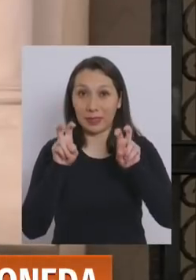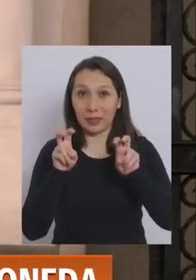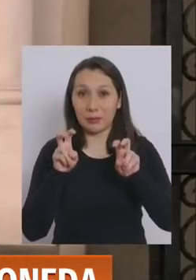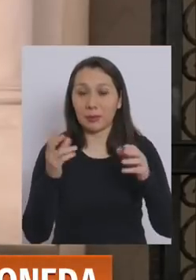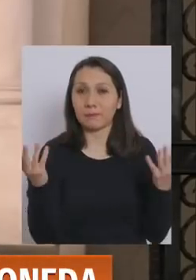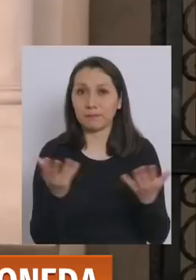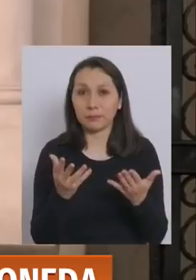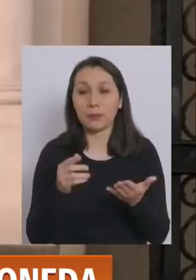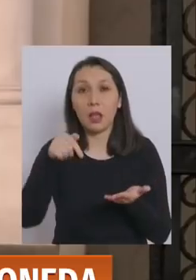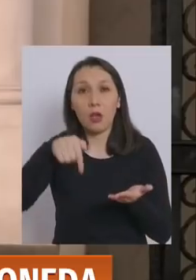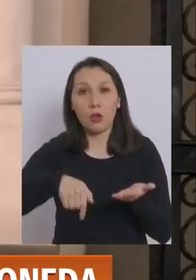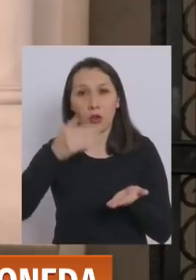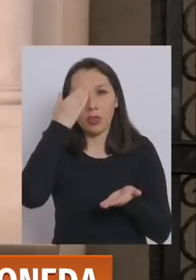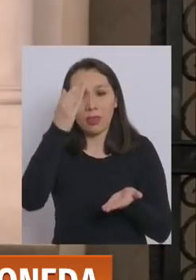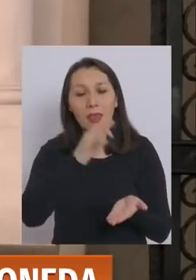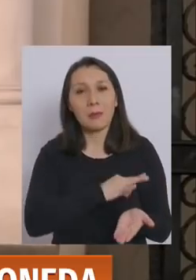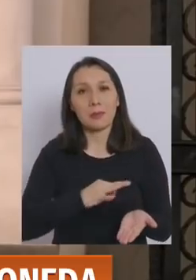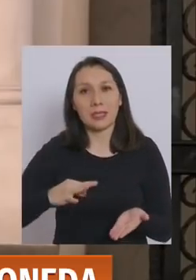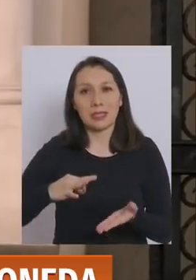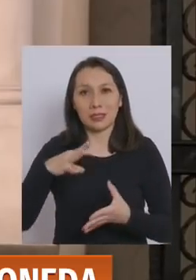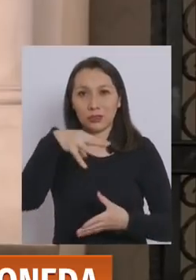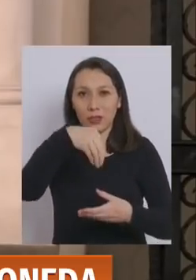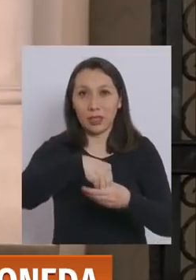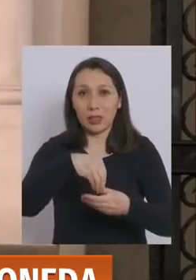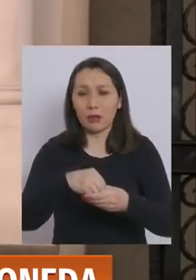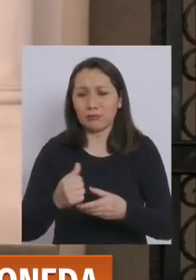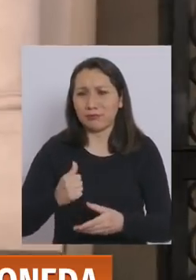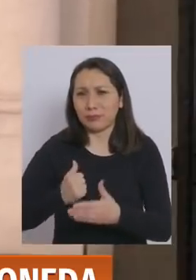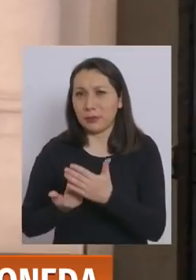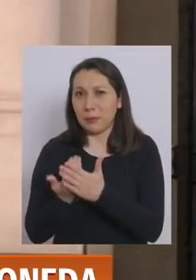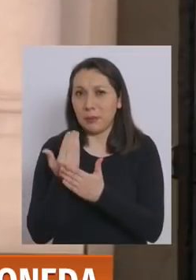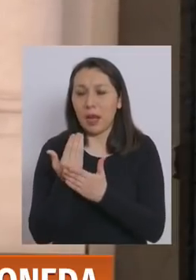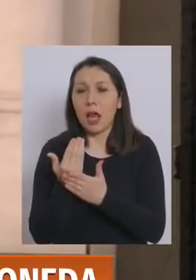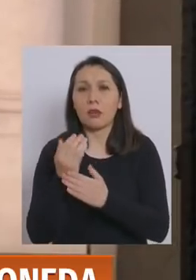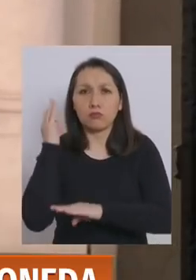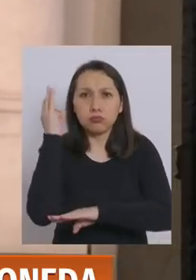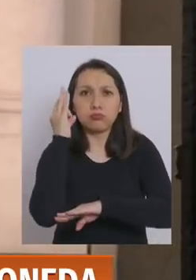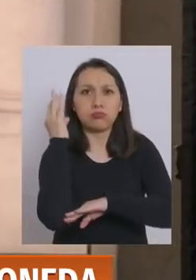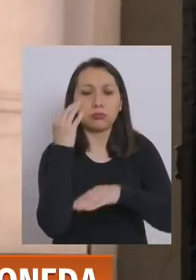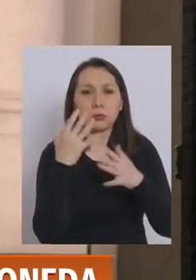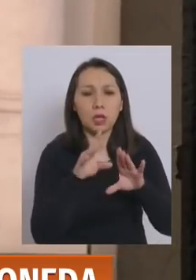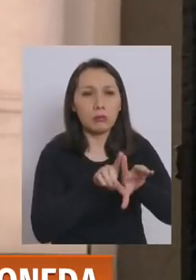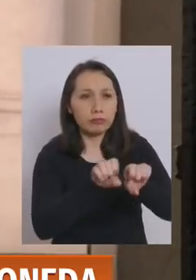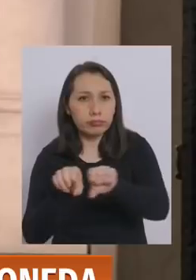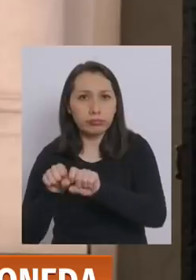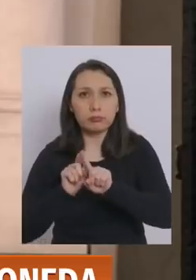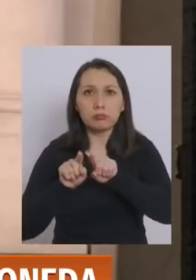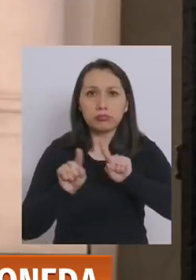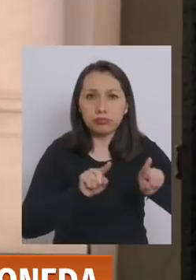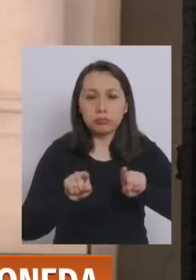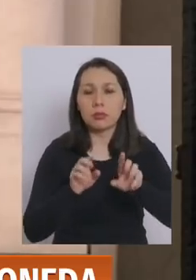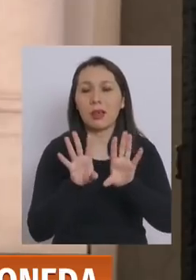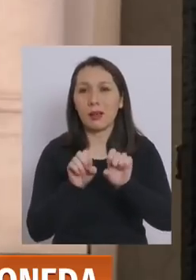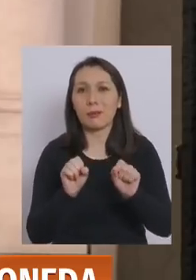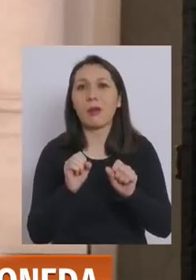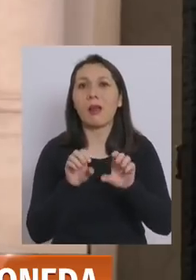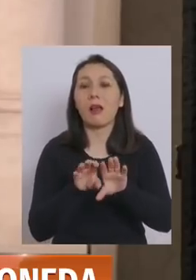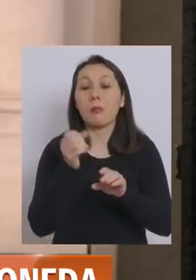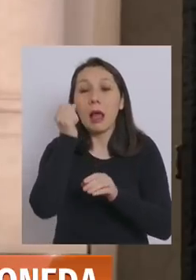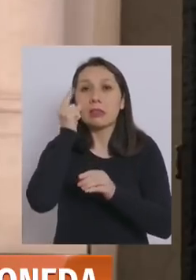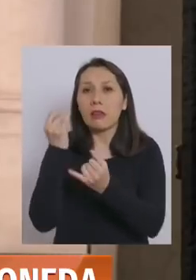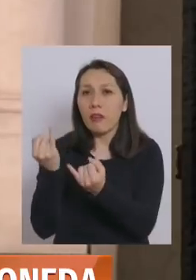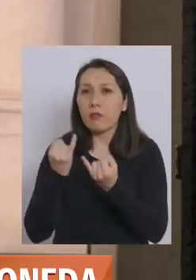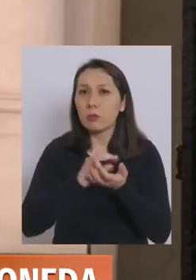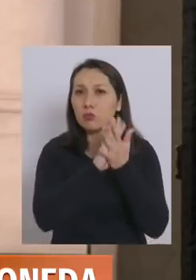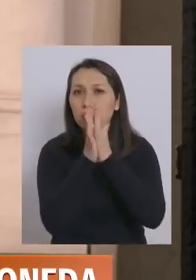el día de hoy el Ministro de Interior, desde muy temprano, ha sostenido reuniones de coordinación. Reuniones para ponerse al día